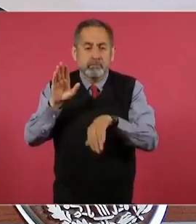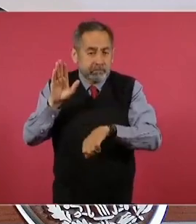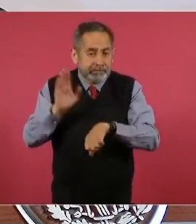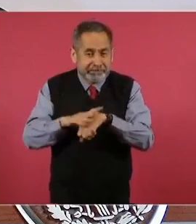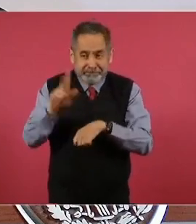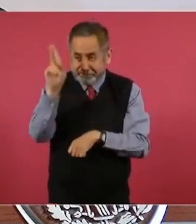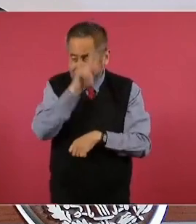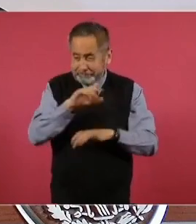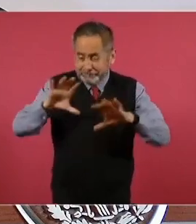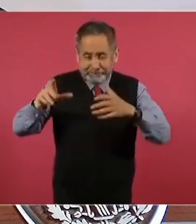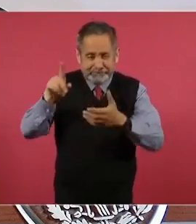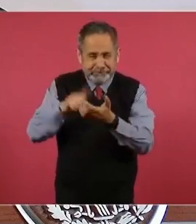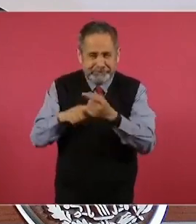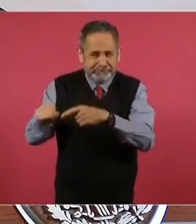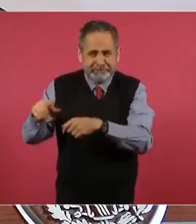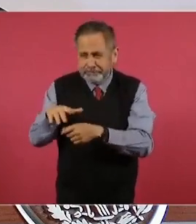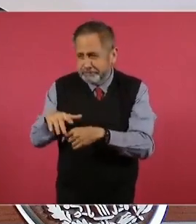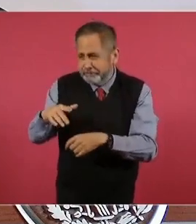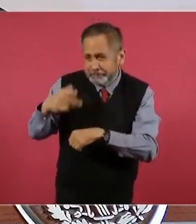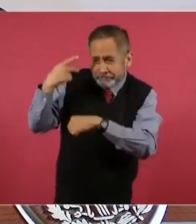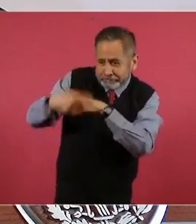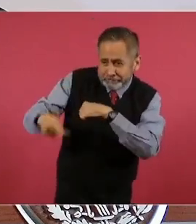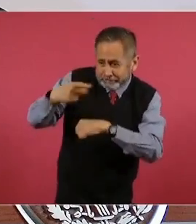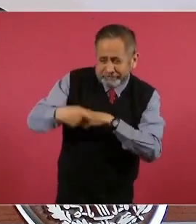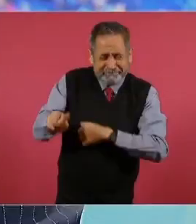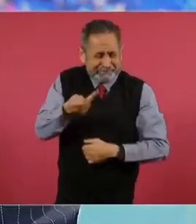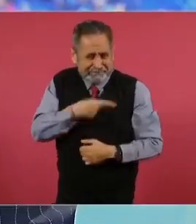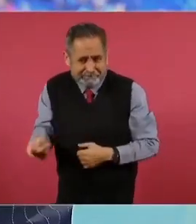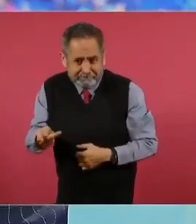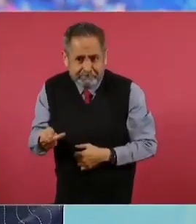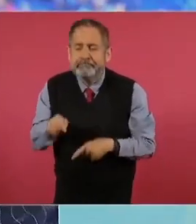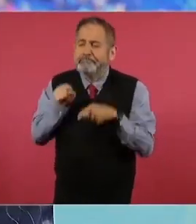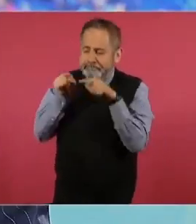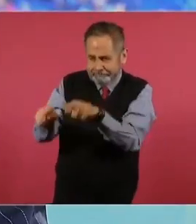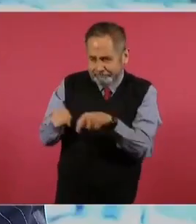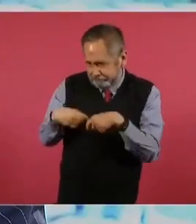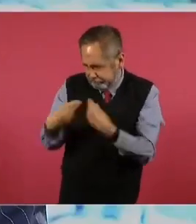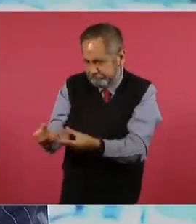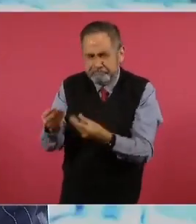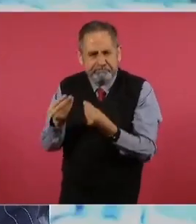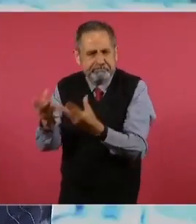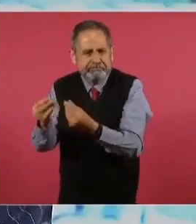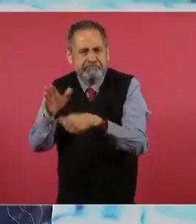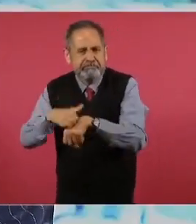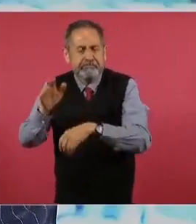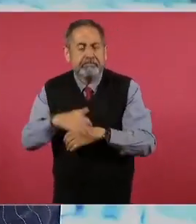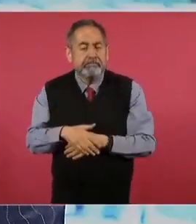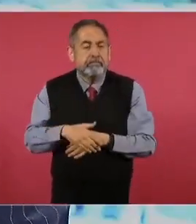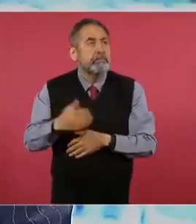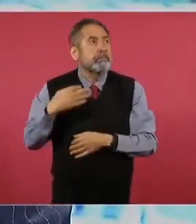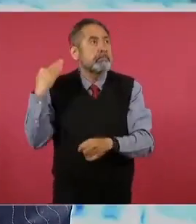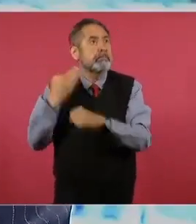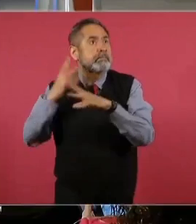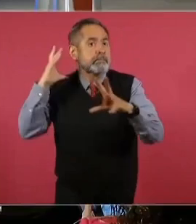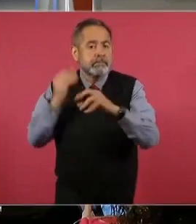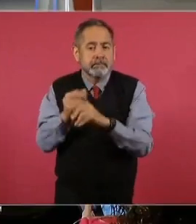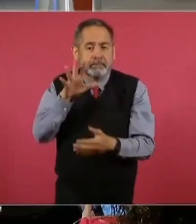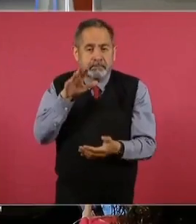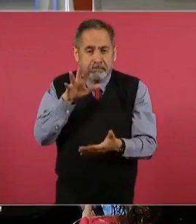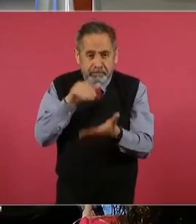índice de marginación y pobreza. A la fecha hemos visitado 5